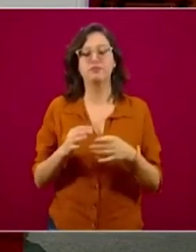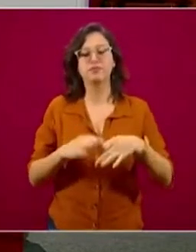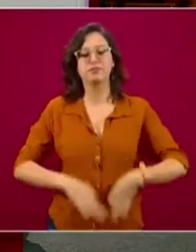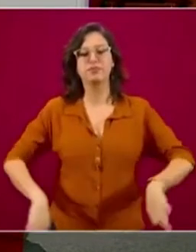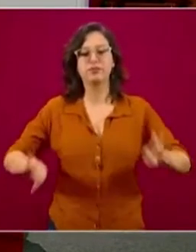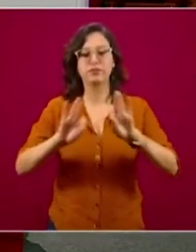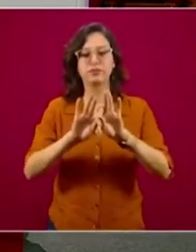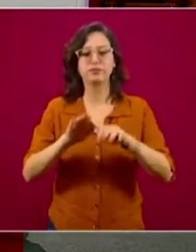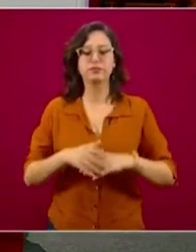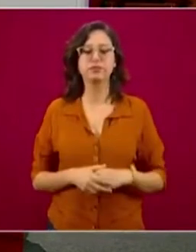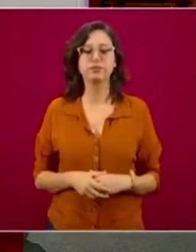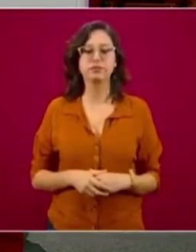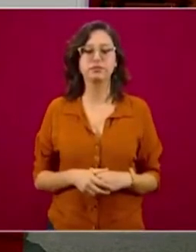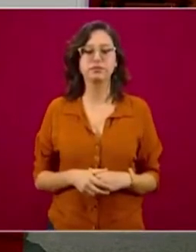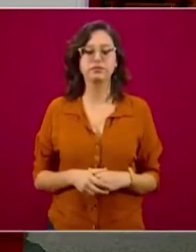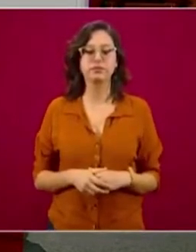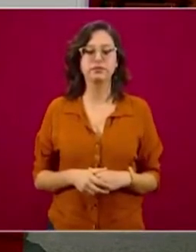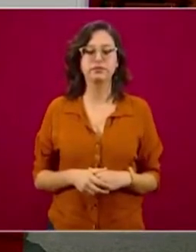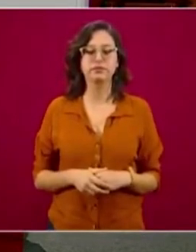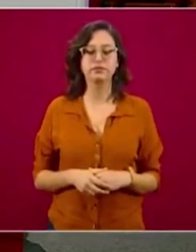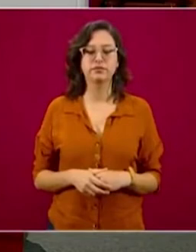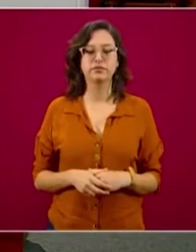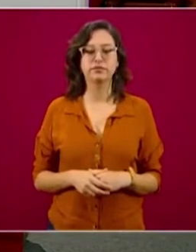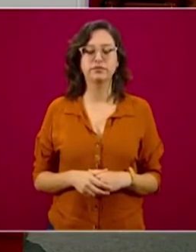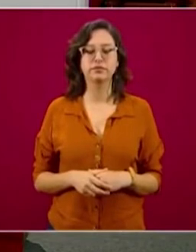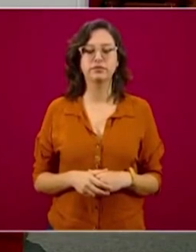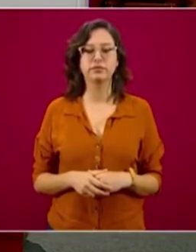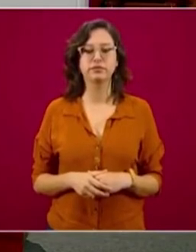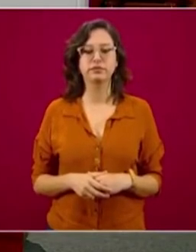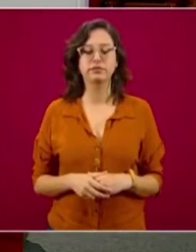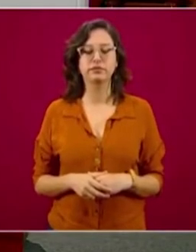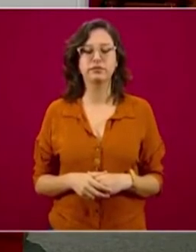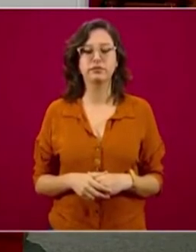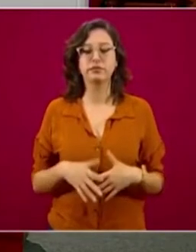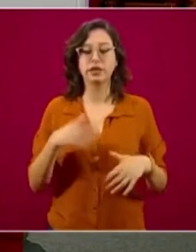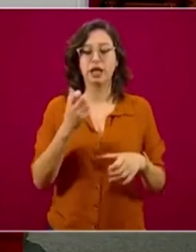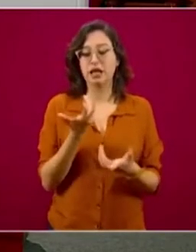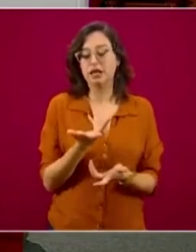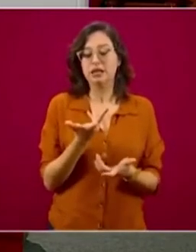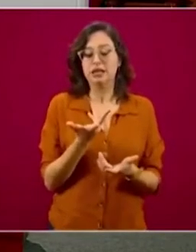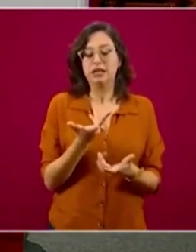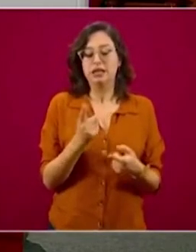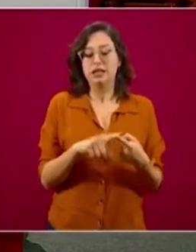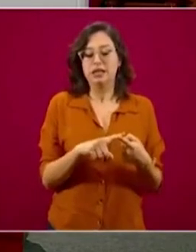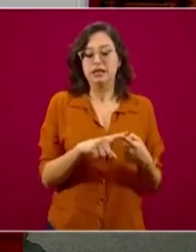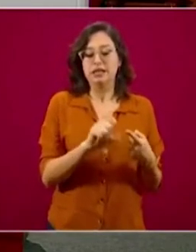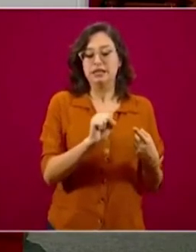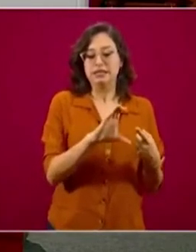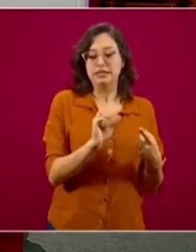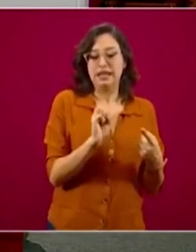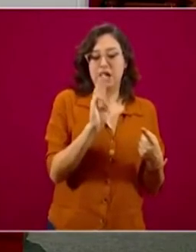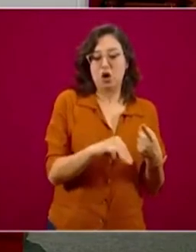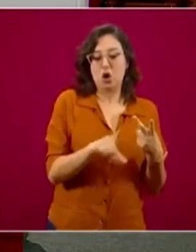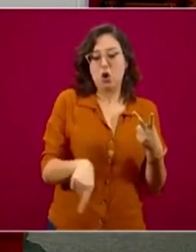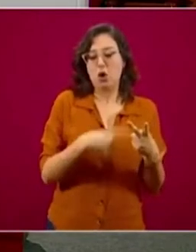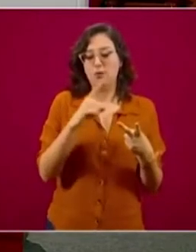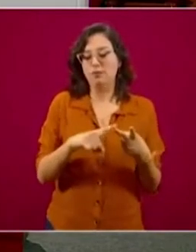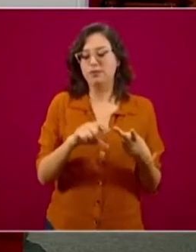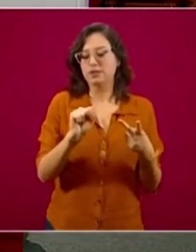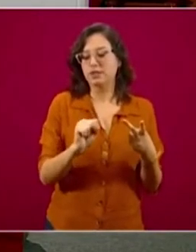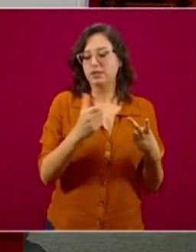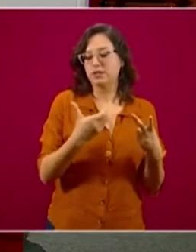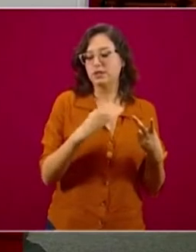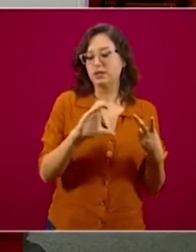frecuente ver a la Secretaría de Economía y a la Secretaría de Hacienda colaborando con nuestros colegas de salud,